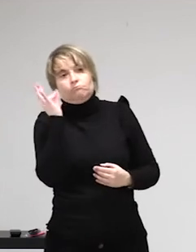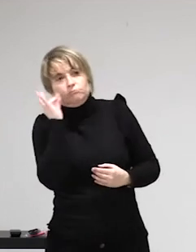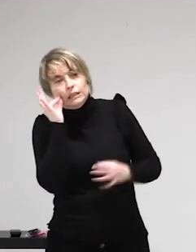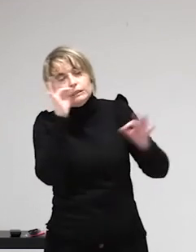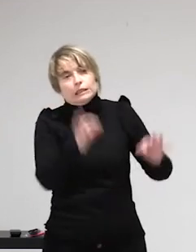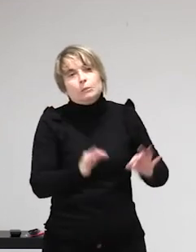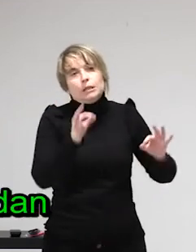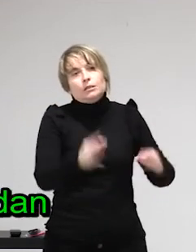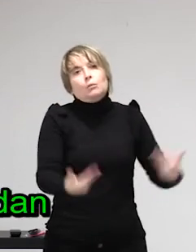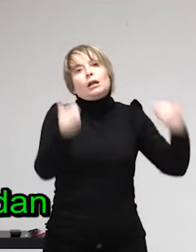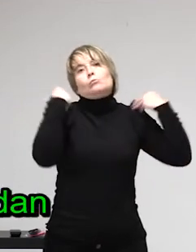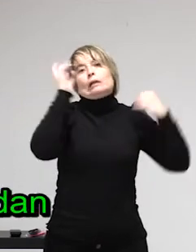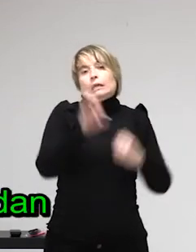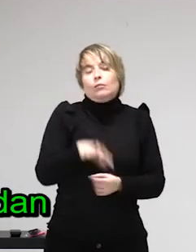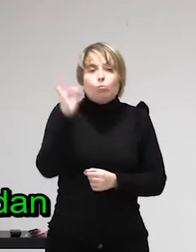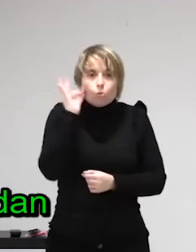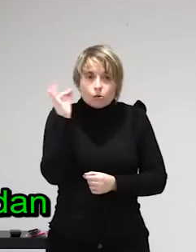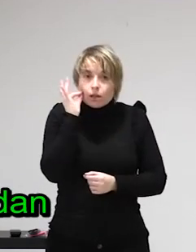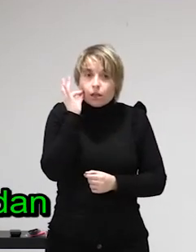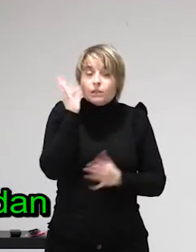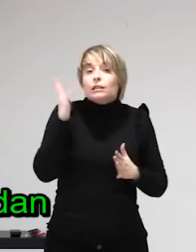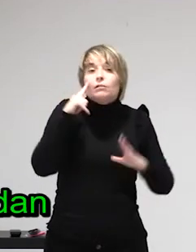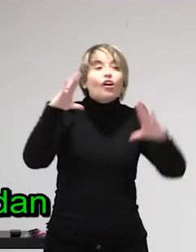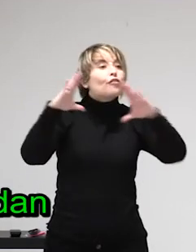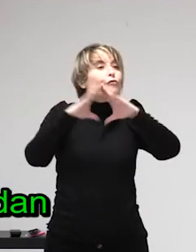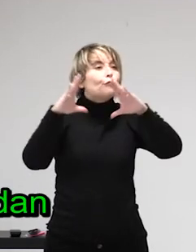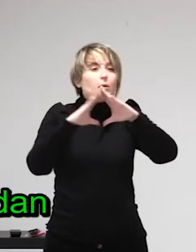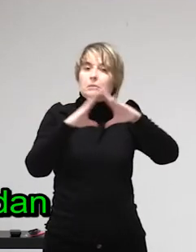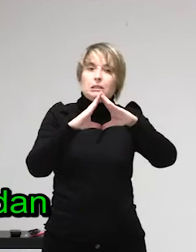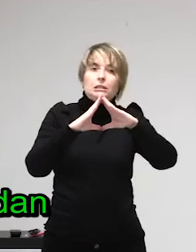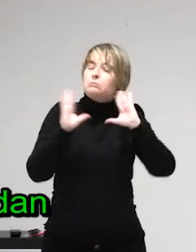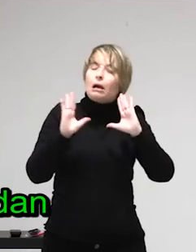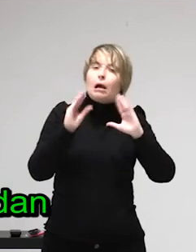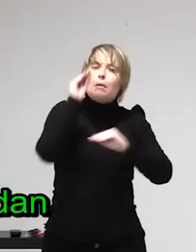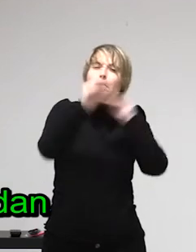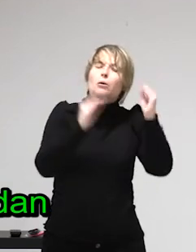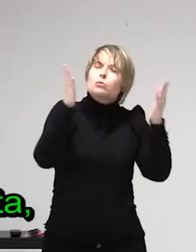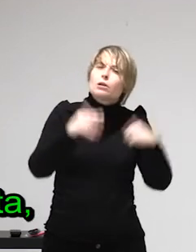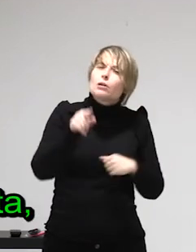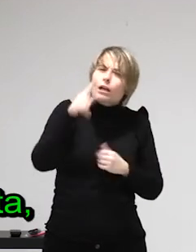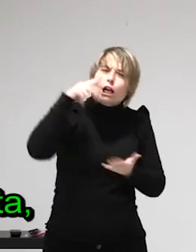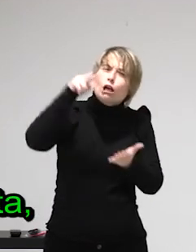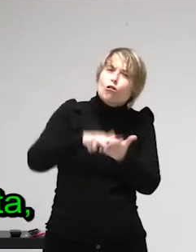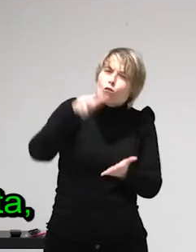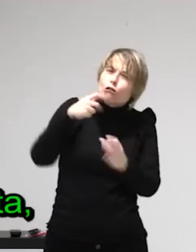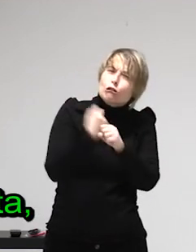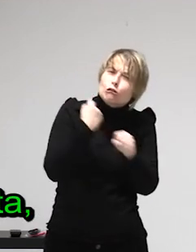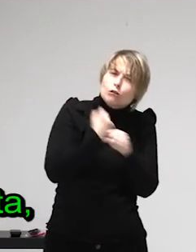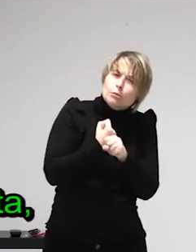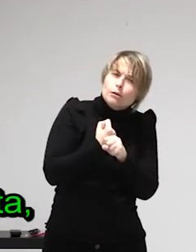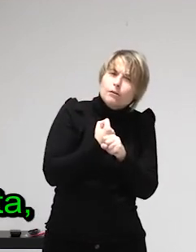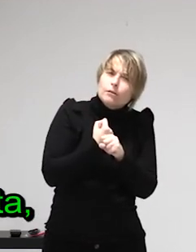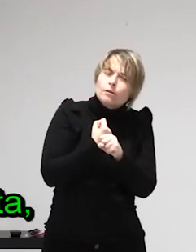ellas no quieren. Entonces, todas estas situaciones se dan porque hay una falta de derechos y porque, bueno, persona que